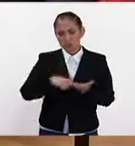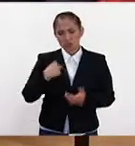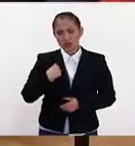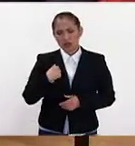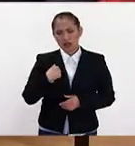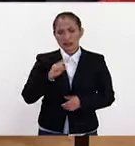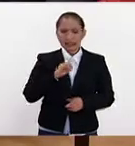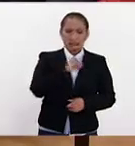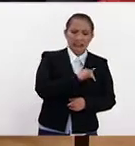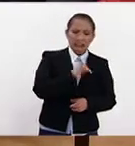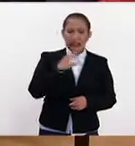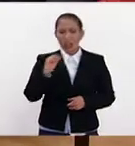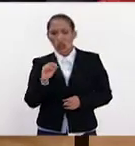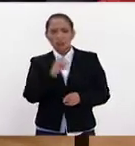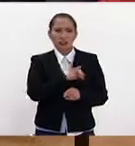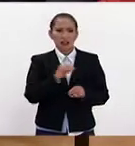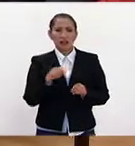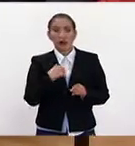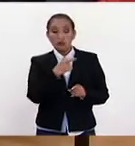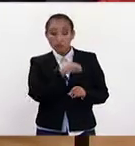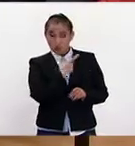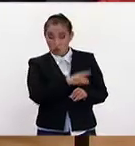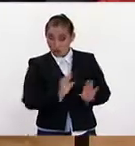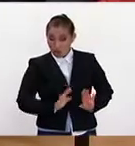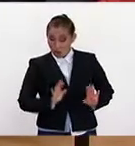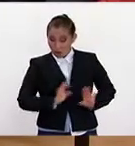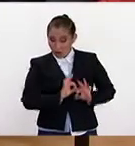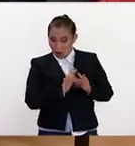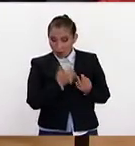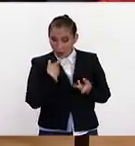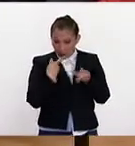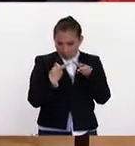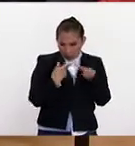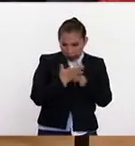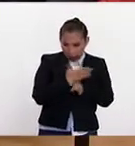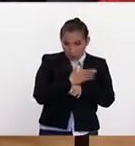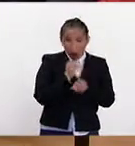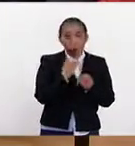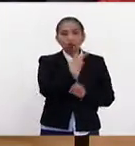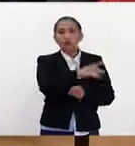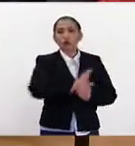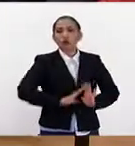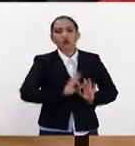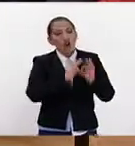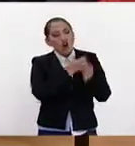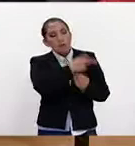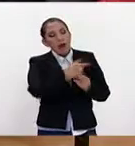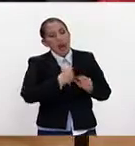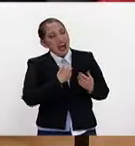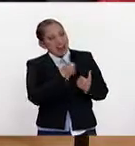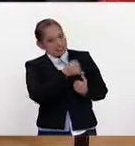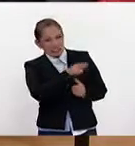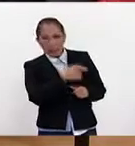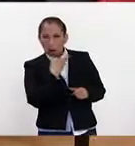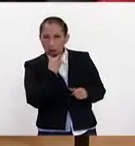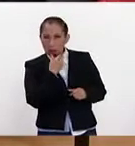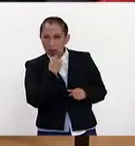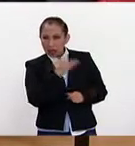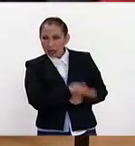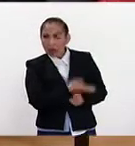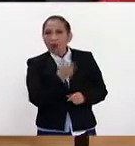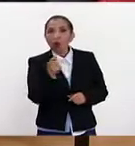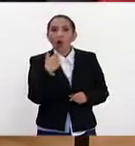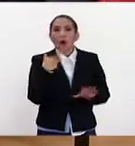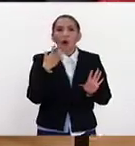¿ese estirar y afloje forma parte de una estrategia? ¿Será un parte también de la personalidad de Trump? Es decir, ¿hay una estrategia clara